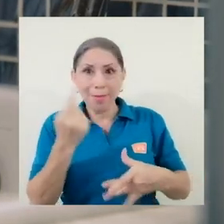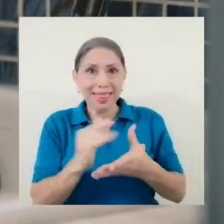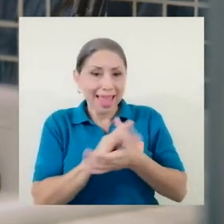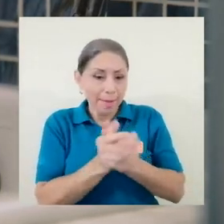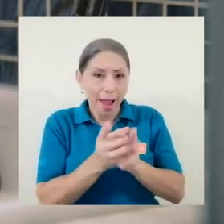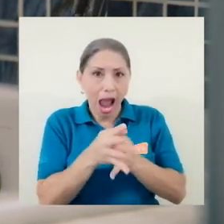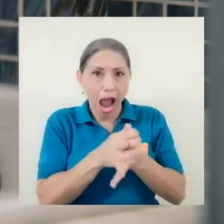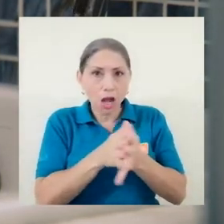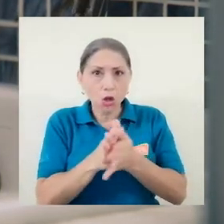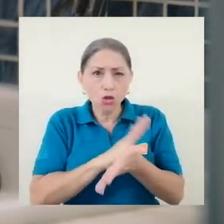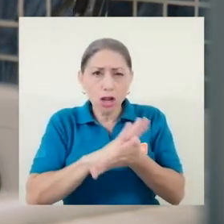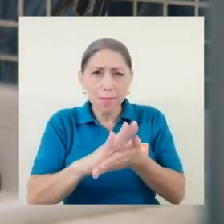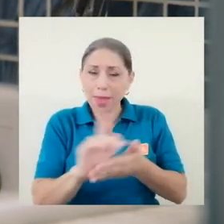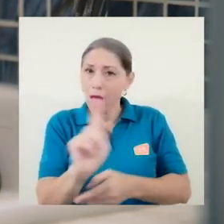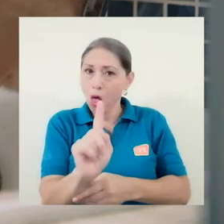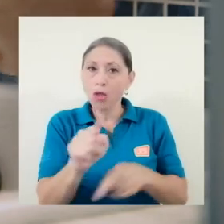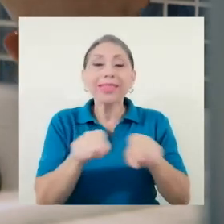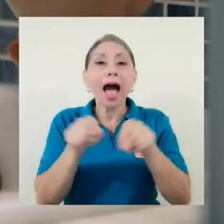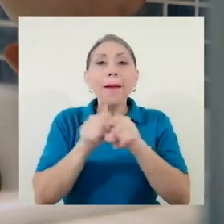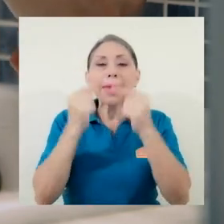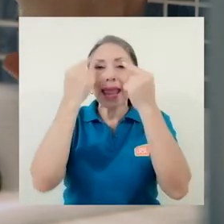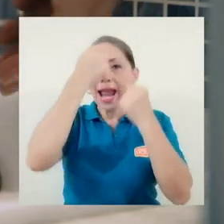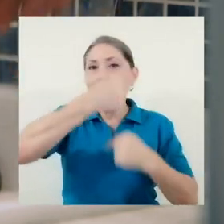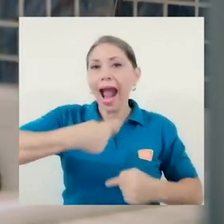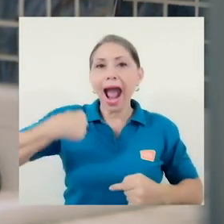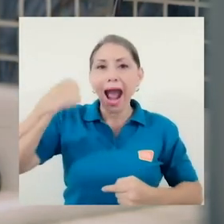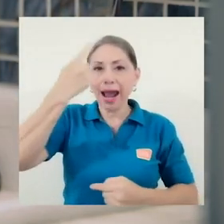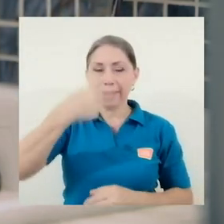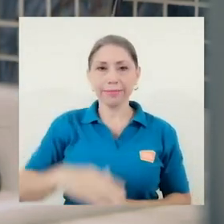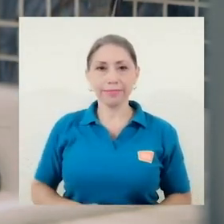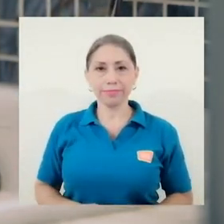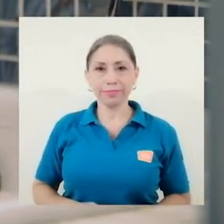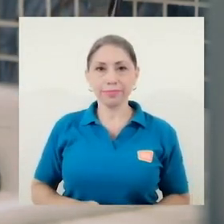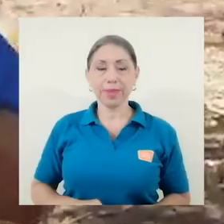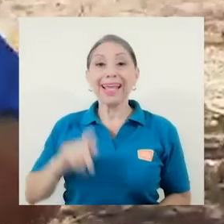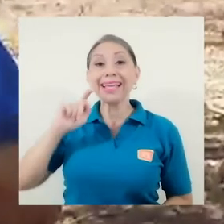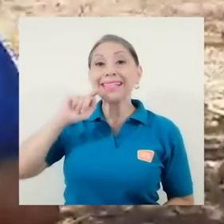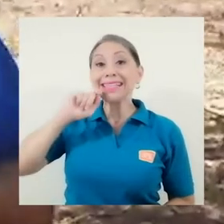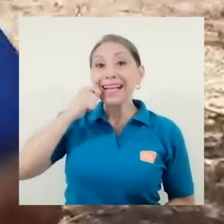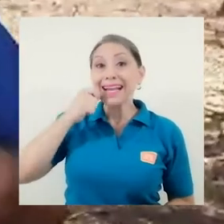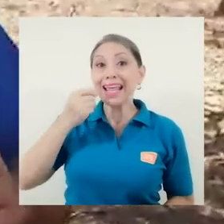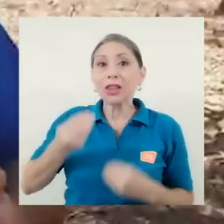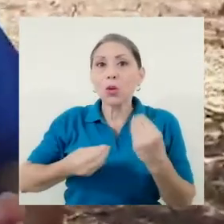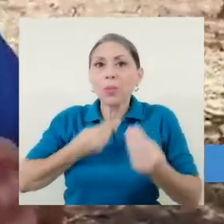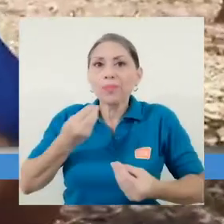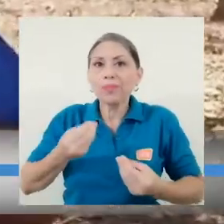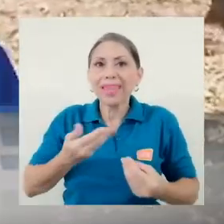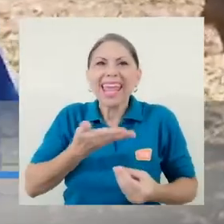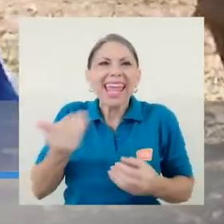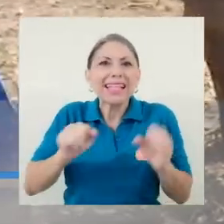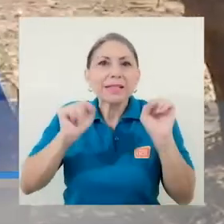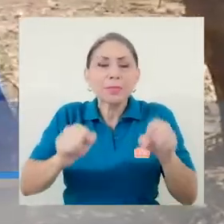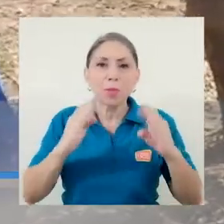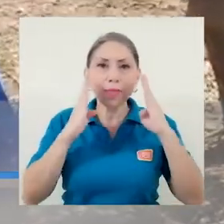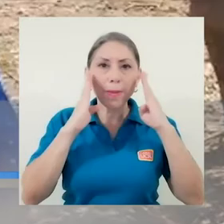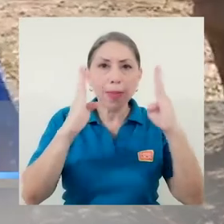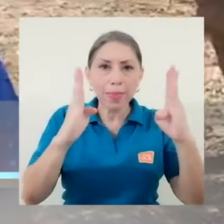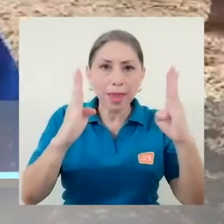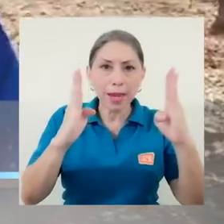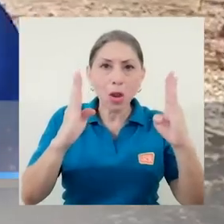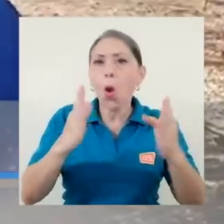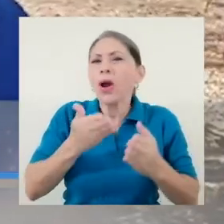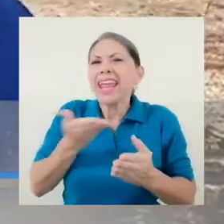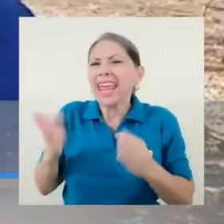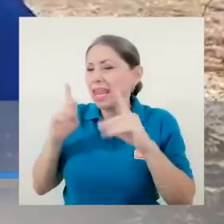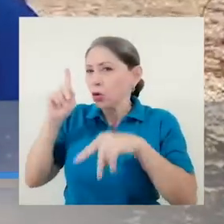manos sino también de la cara. El secreto de que se puede atender o no en una